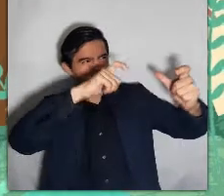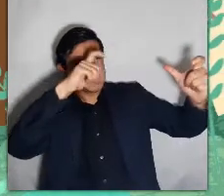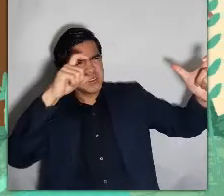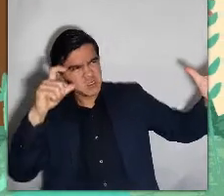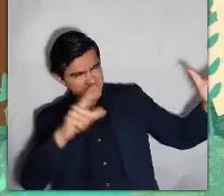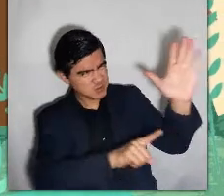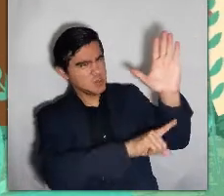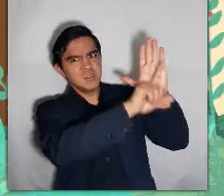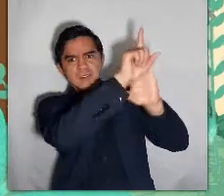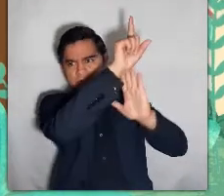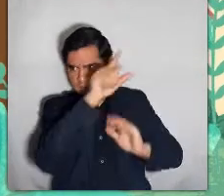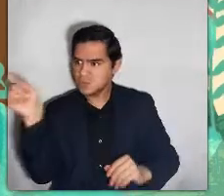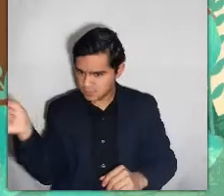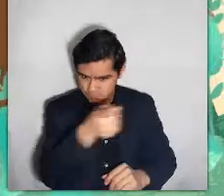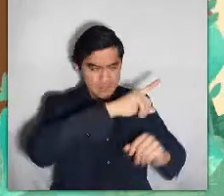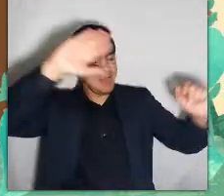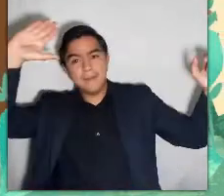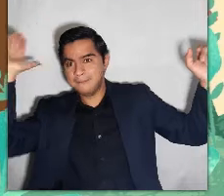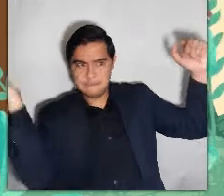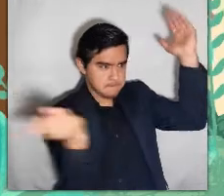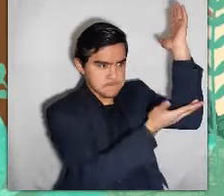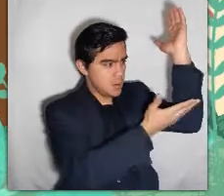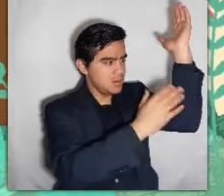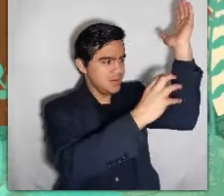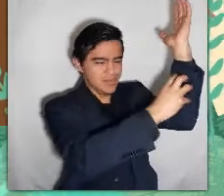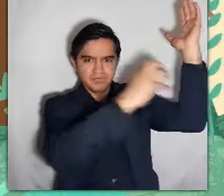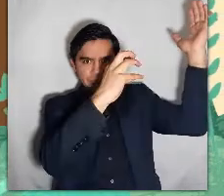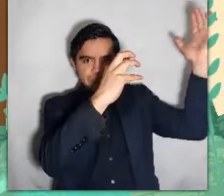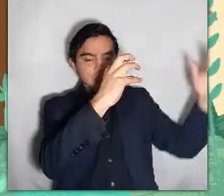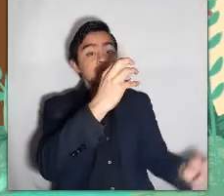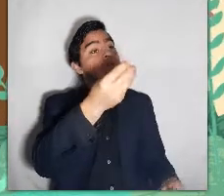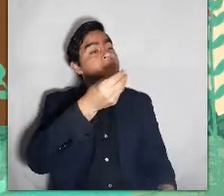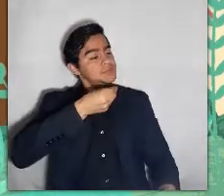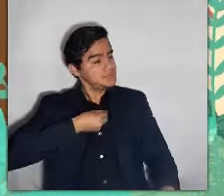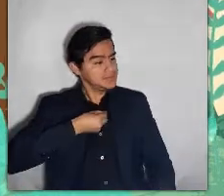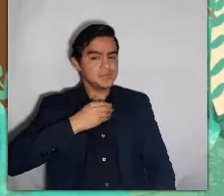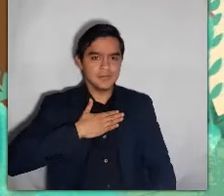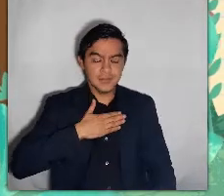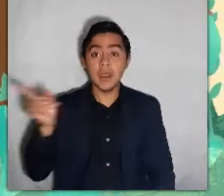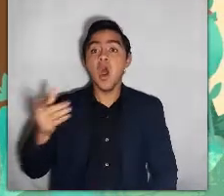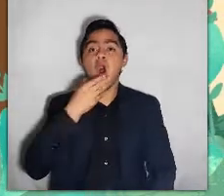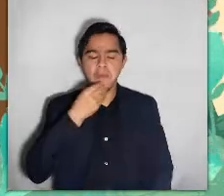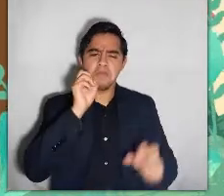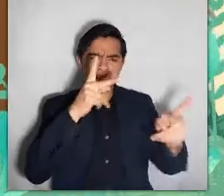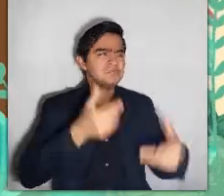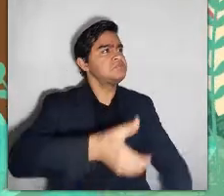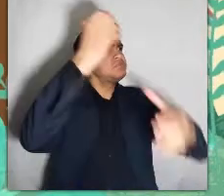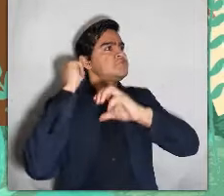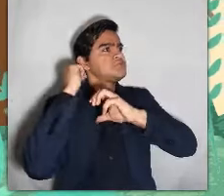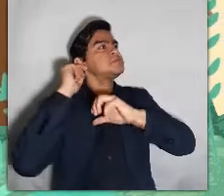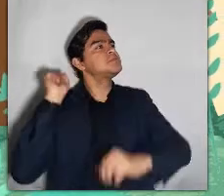al árbol más fuerte. Cuando lo encuentres, tala un trozo de su tronco y tráemelo al palacio.